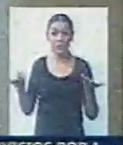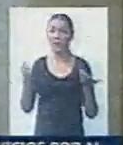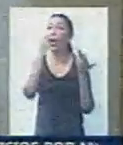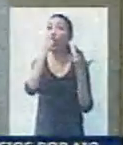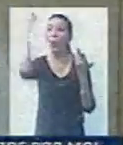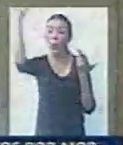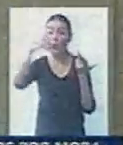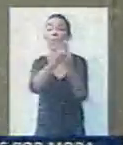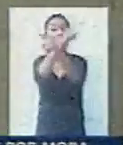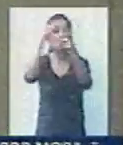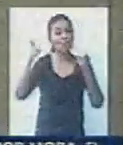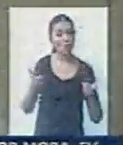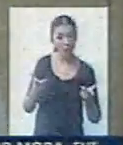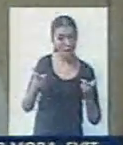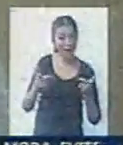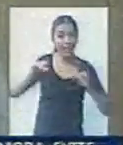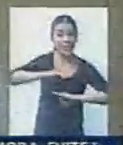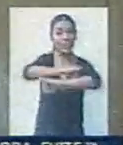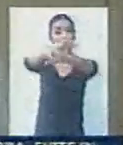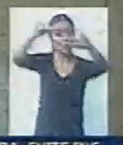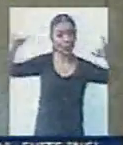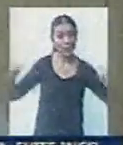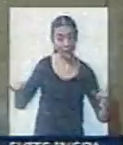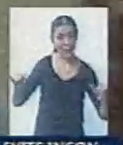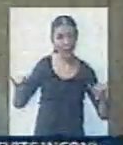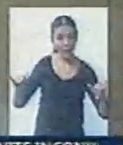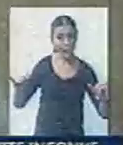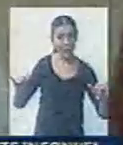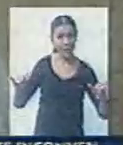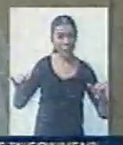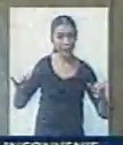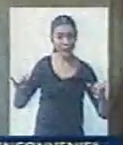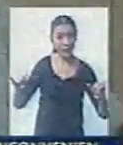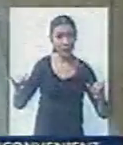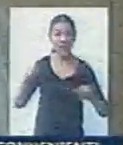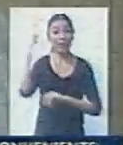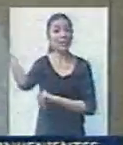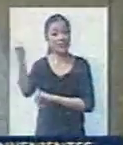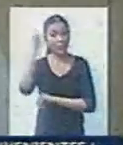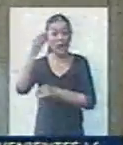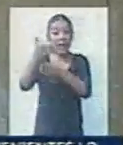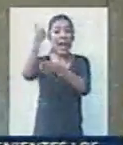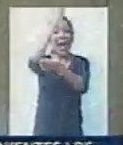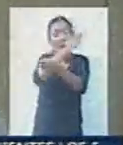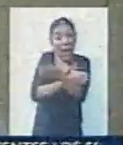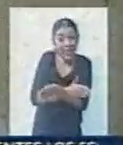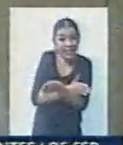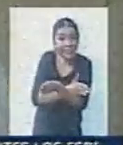poner alumbrado, no se puede poner alumbrado por una cuestión lógica, tengo que electrificar la zona y allí es factible el alumbrado.